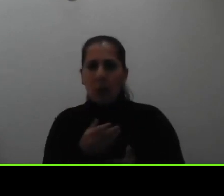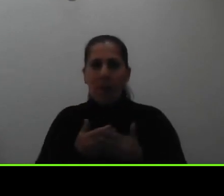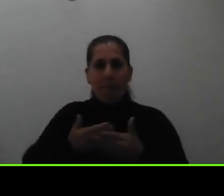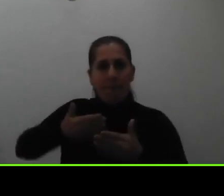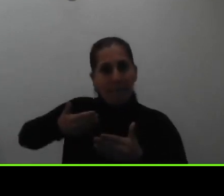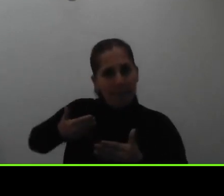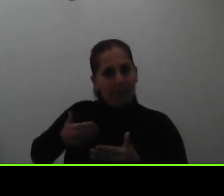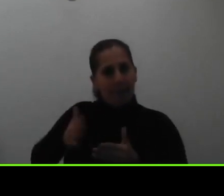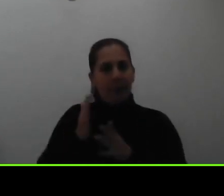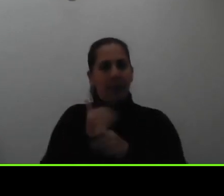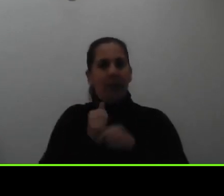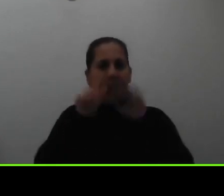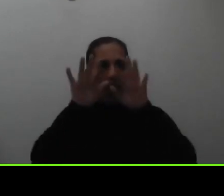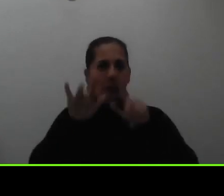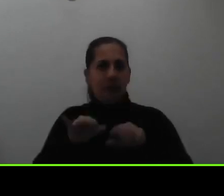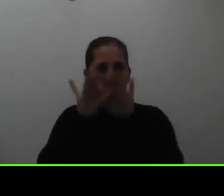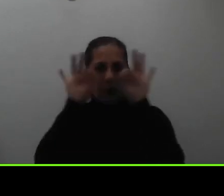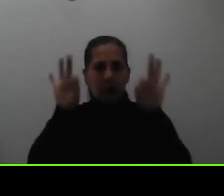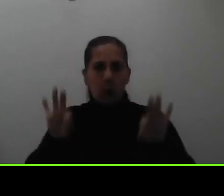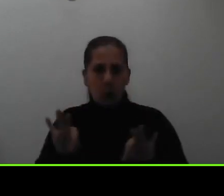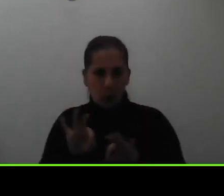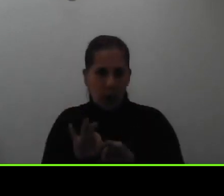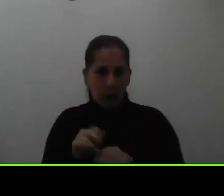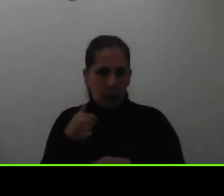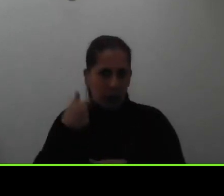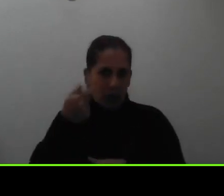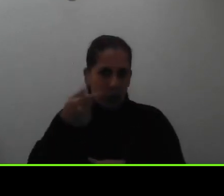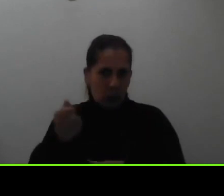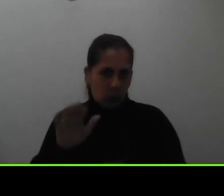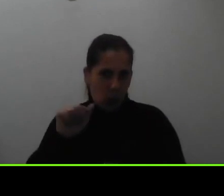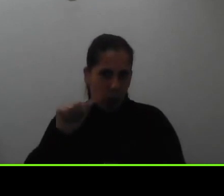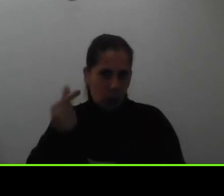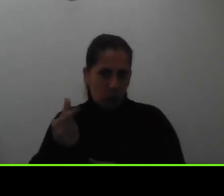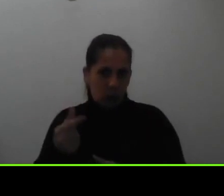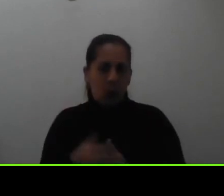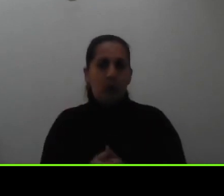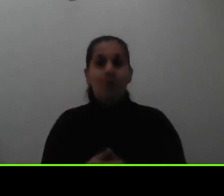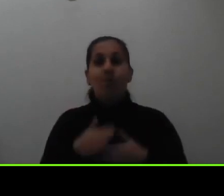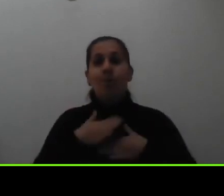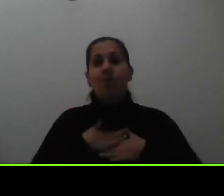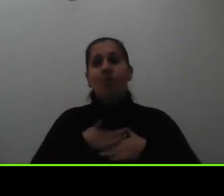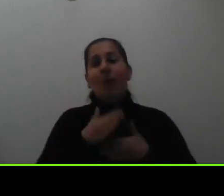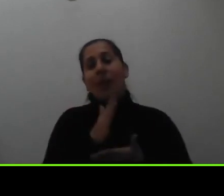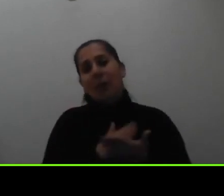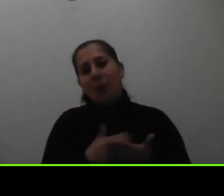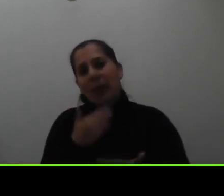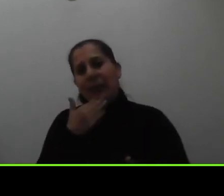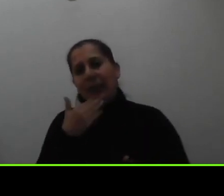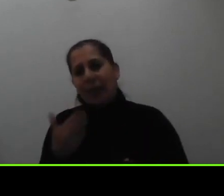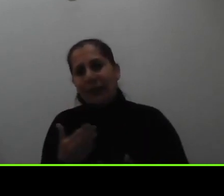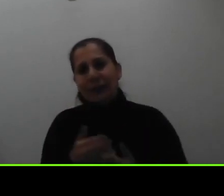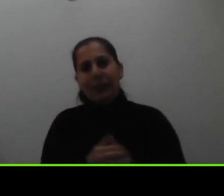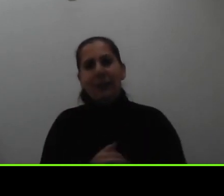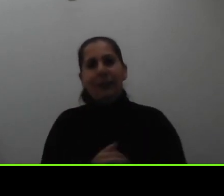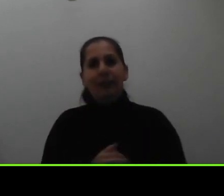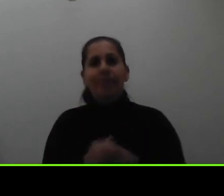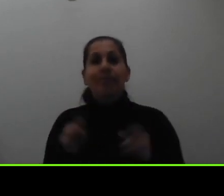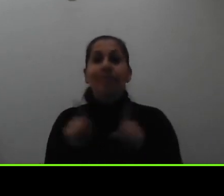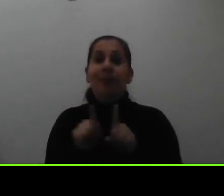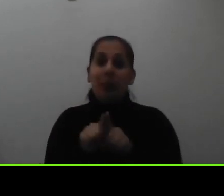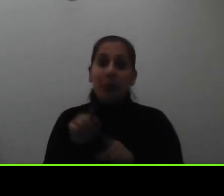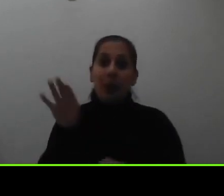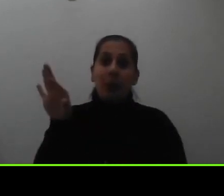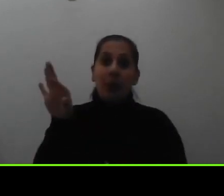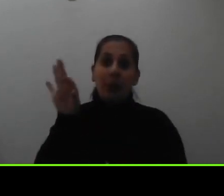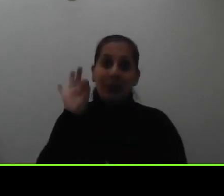al periodo que tenemos próximamente en agosto de mi parte agradecerles también pues invitarles a